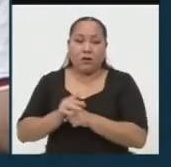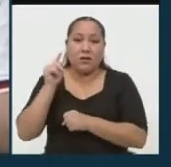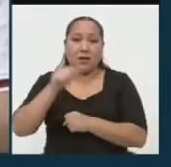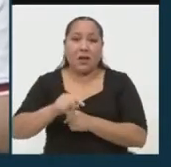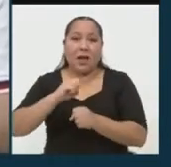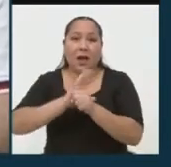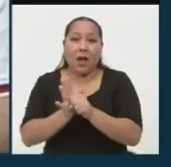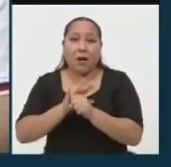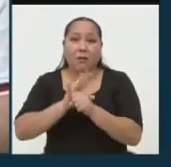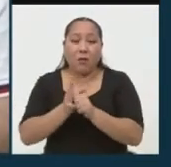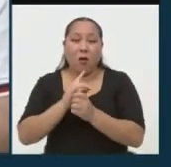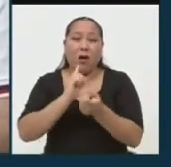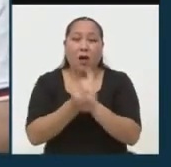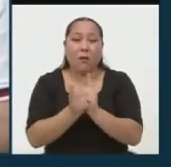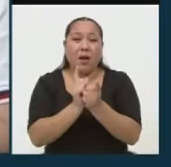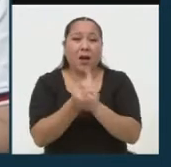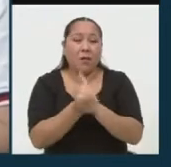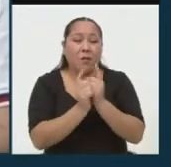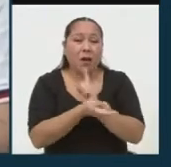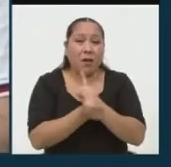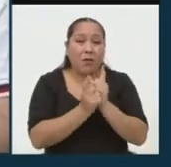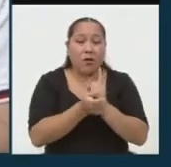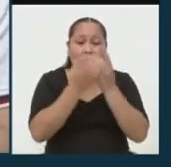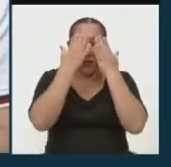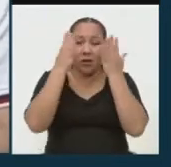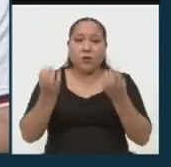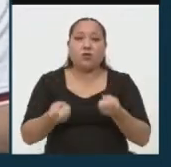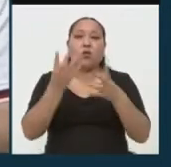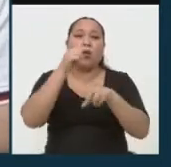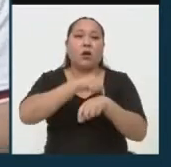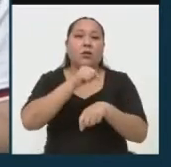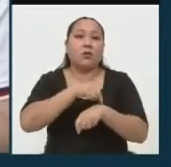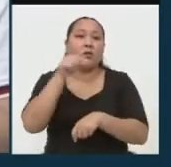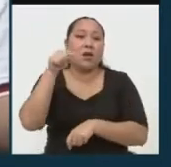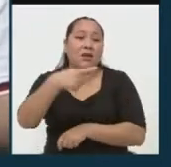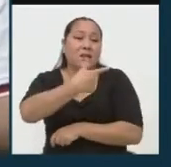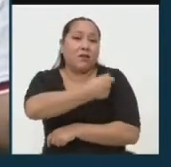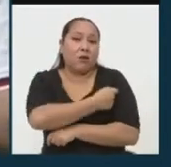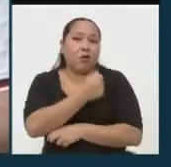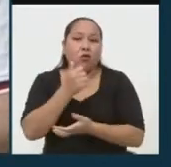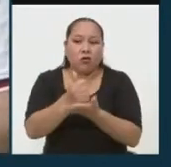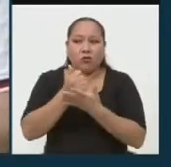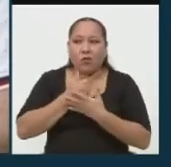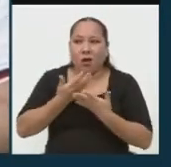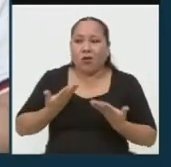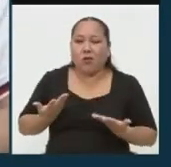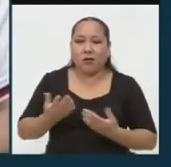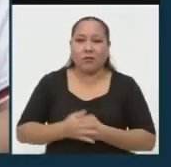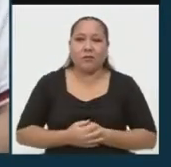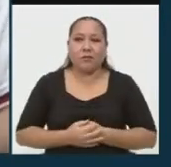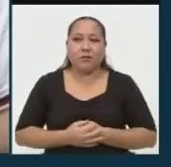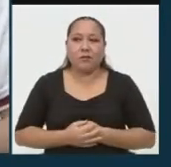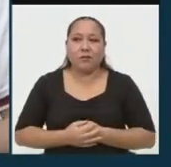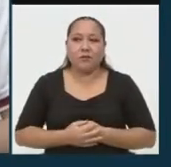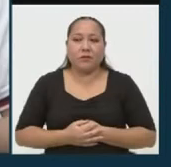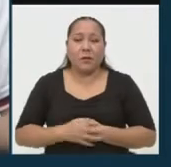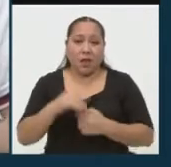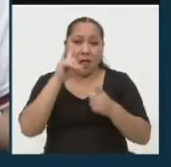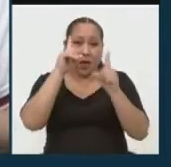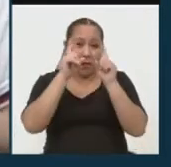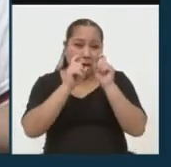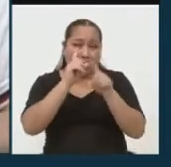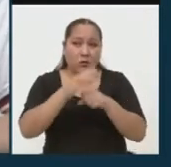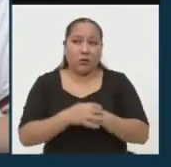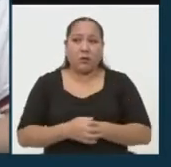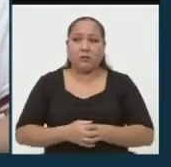cambia y muta tan rápidamente que no sabemos cuánto tiempo más esta vacuna nos pueda ser efectiva. La pregunta es,